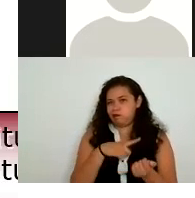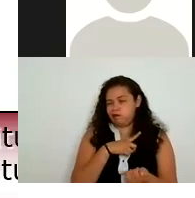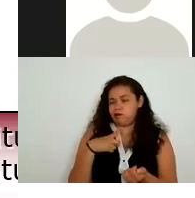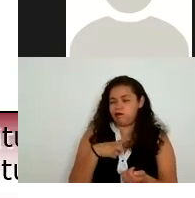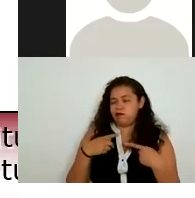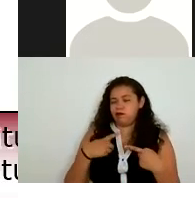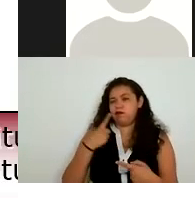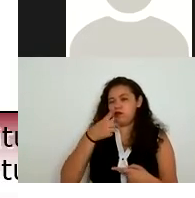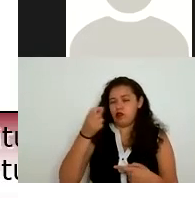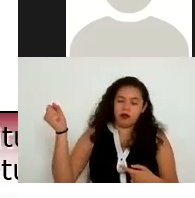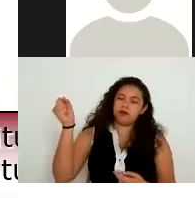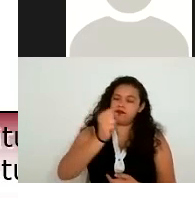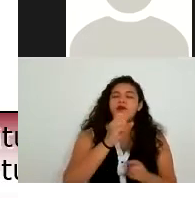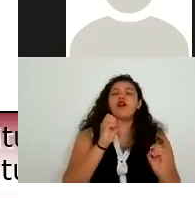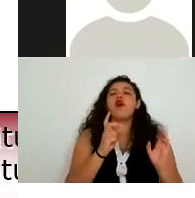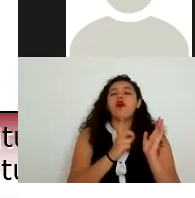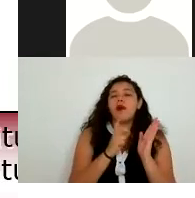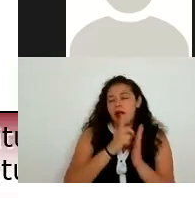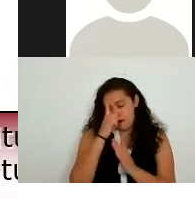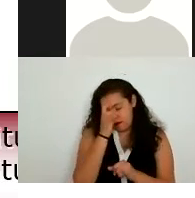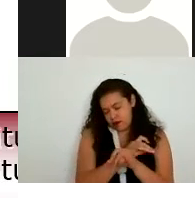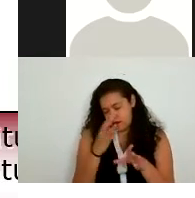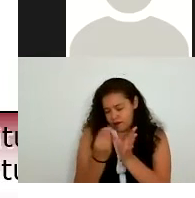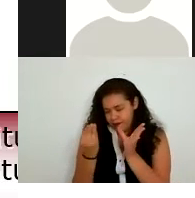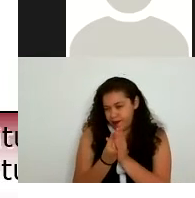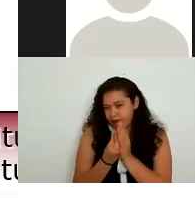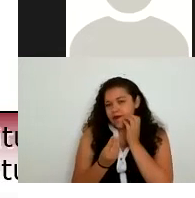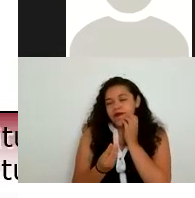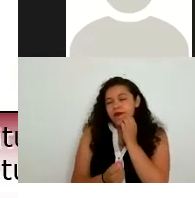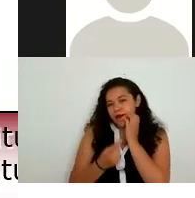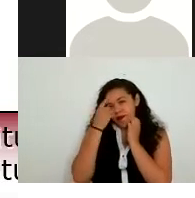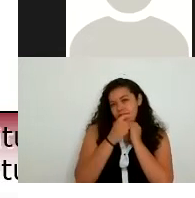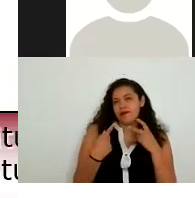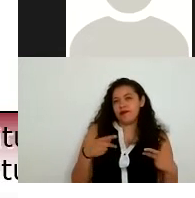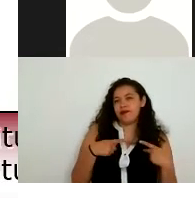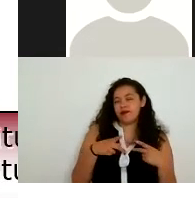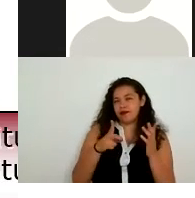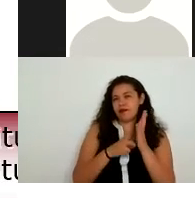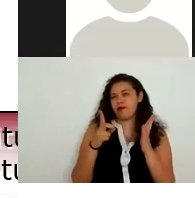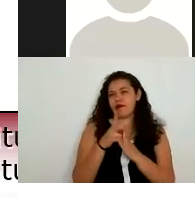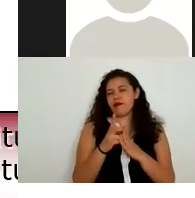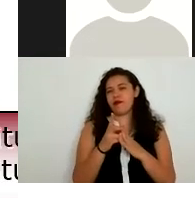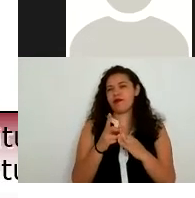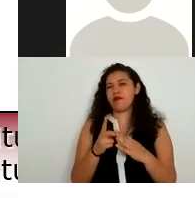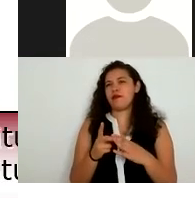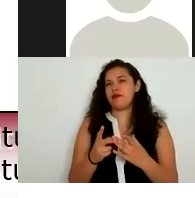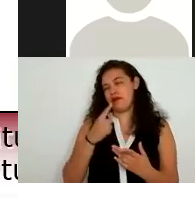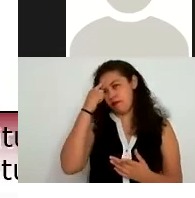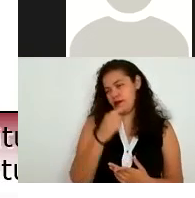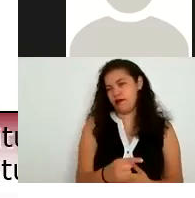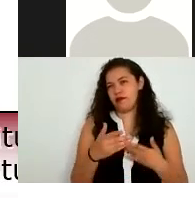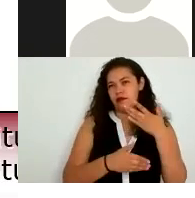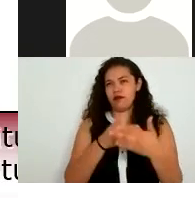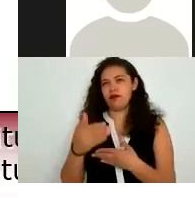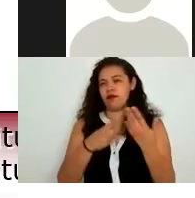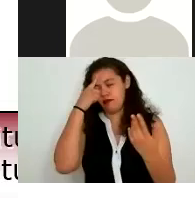o un departamento de datos personales porque es ante esa persona o ante ese departamento que se van a ejercer este procedimiento de derechos